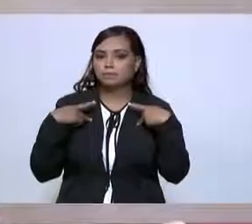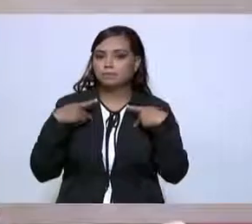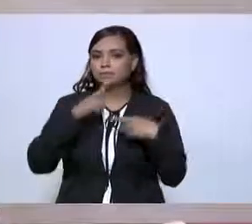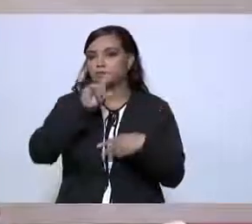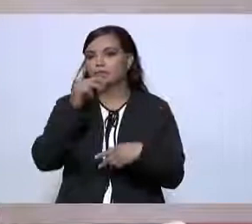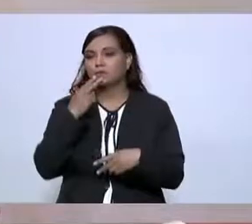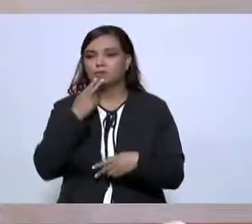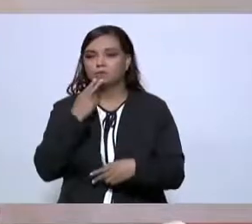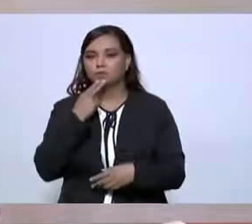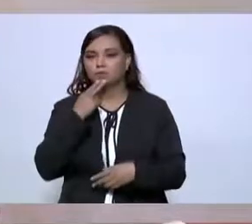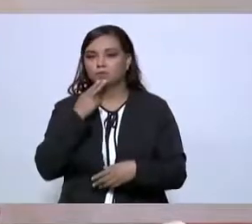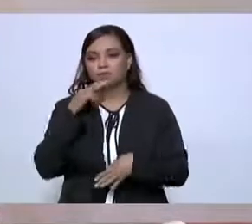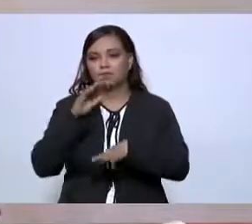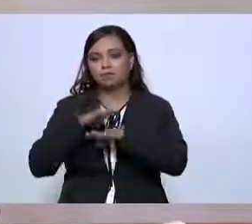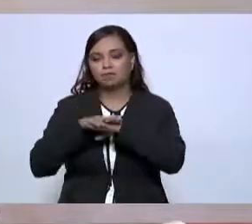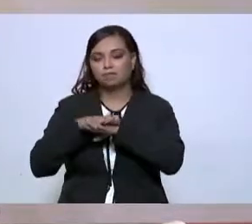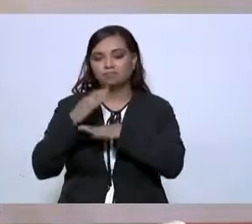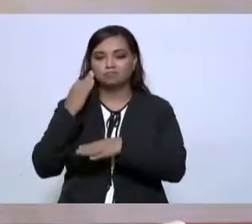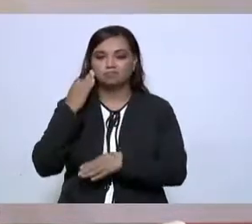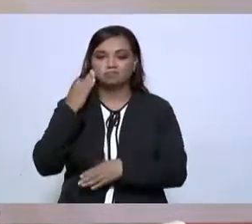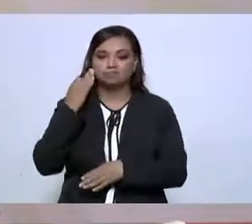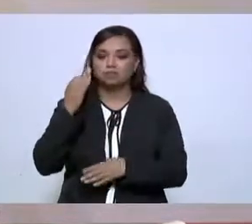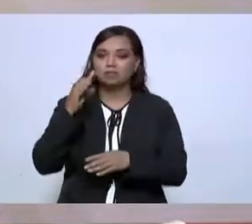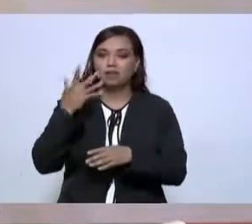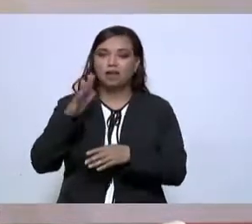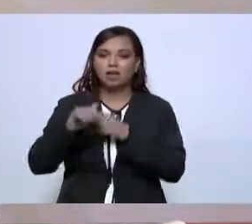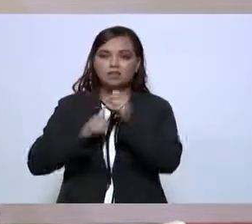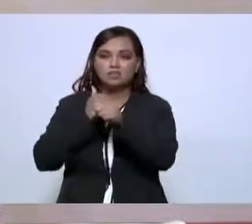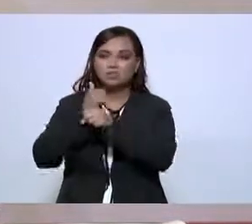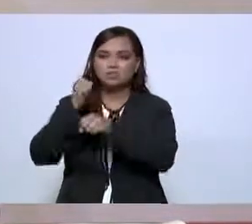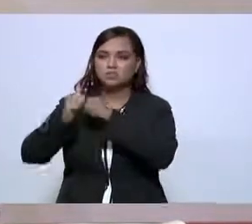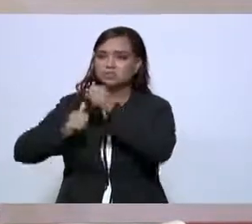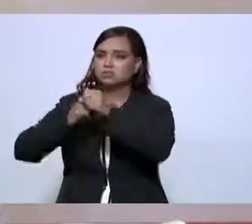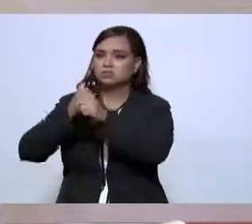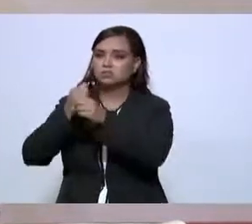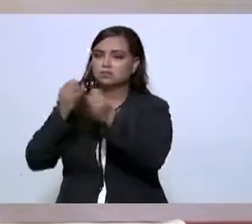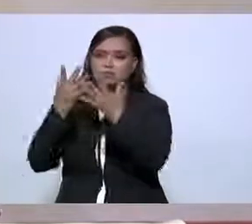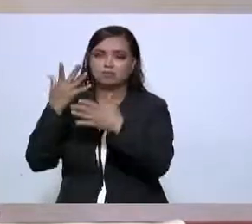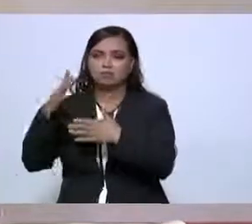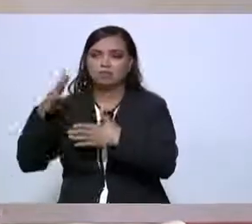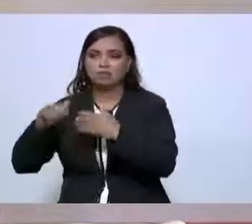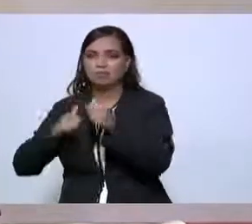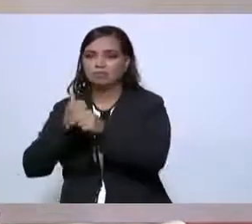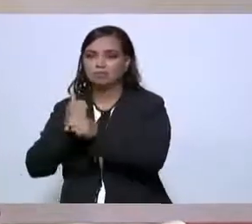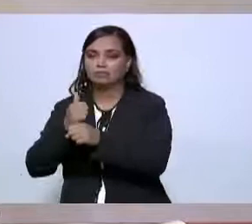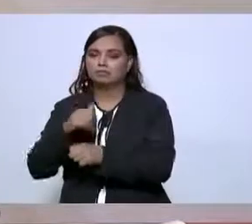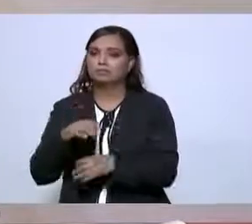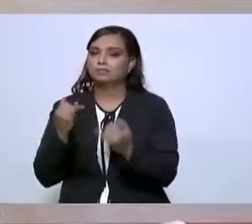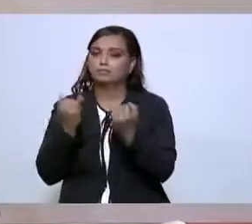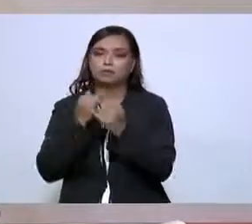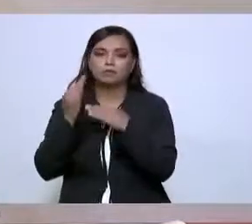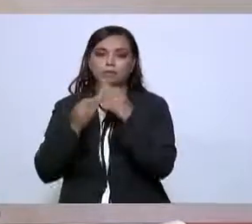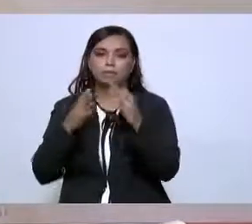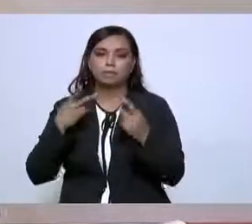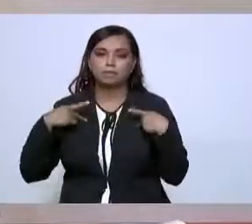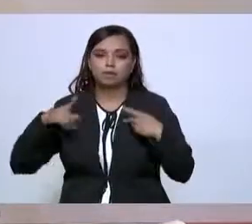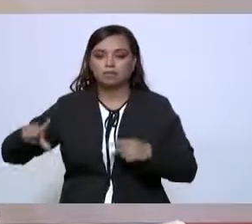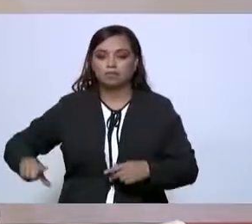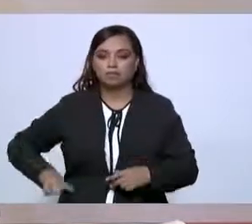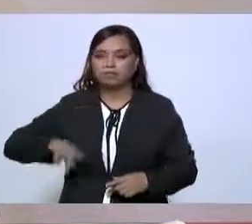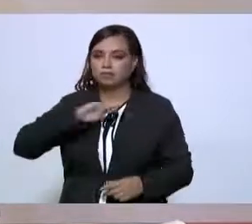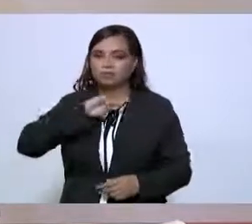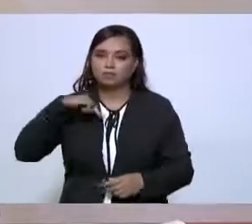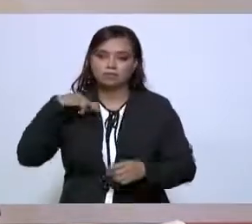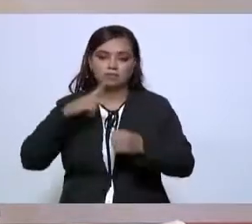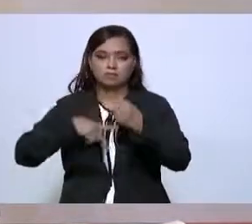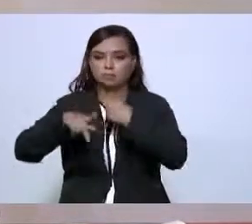durante décadas los gobernantes en nuestro país. Ni siquiera